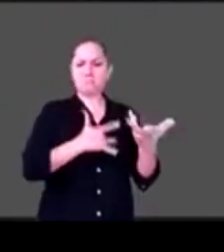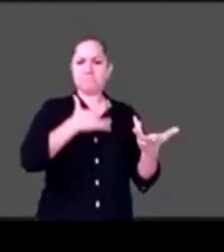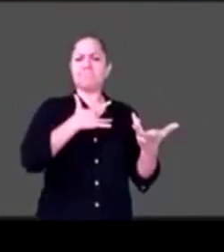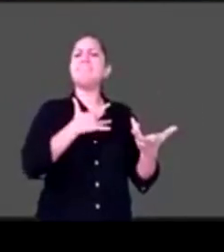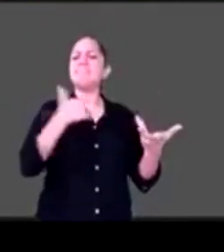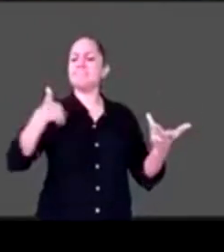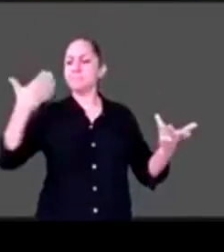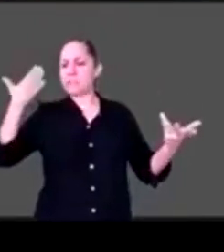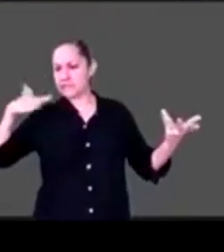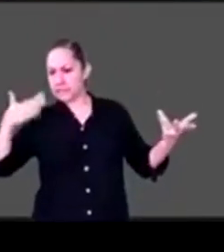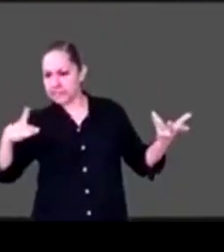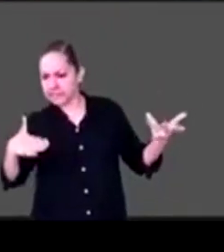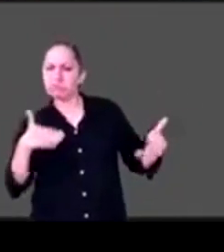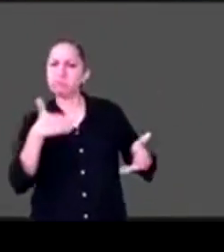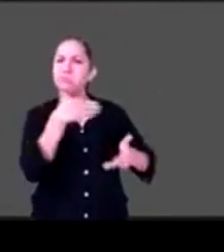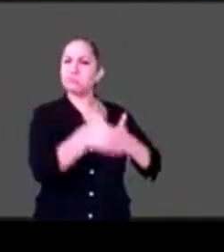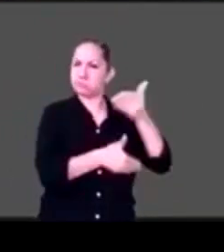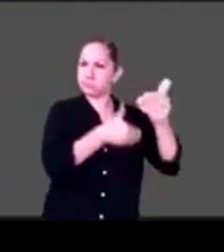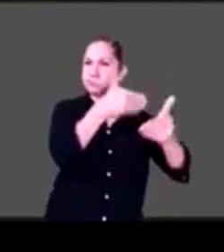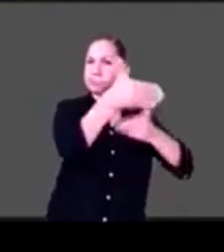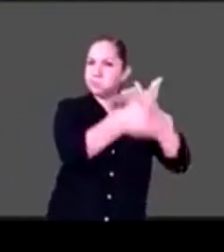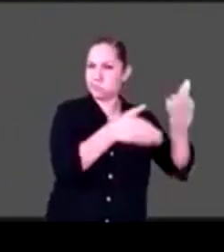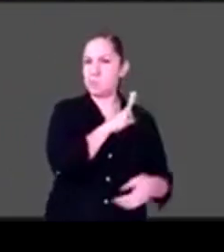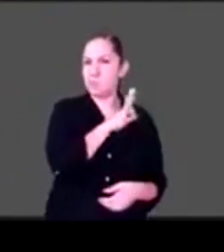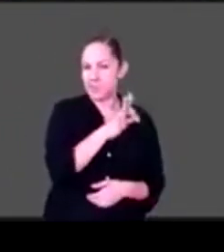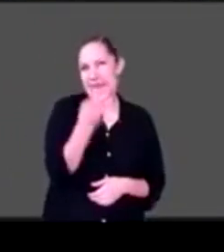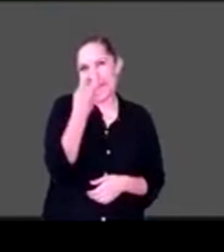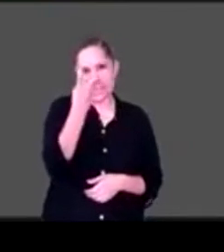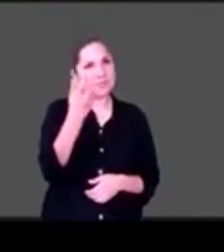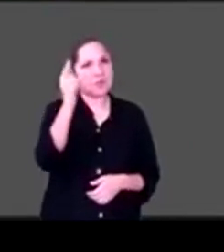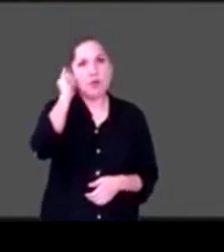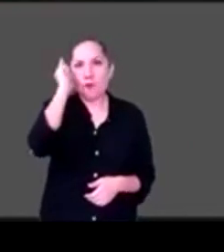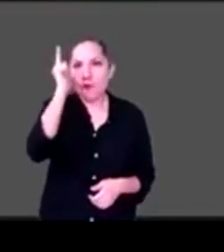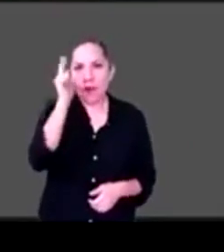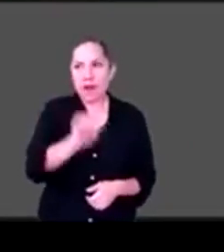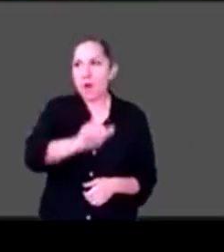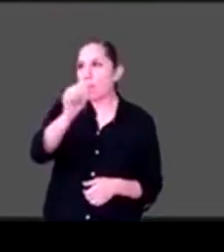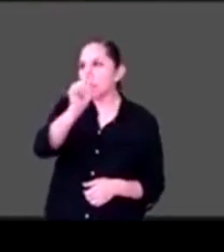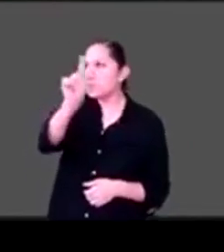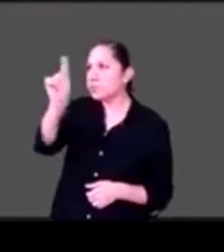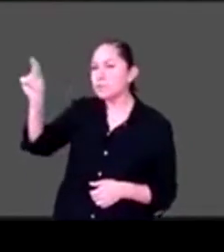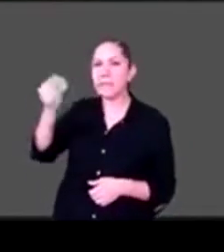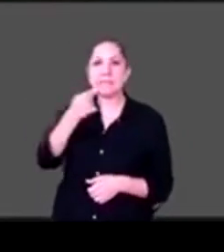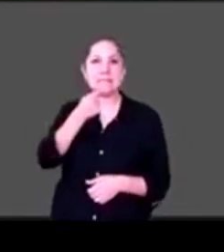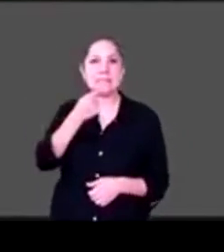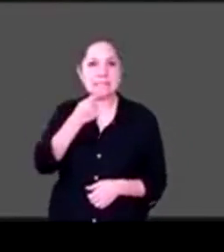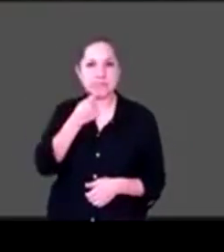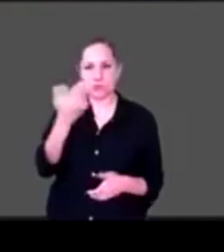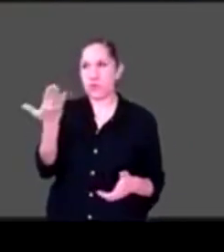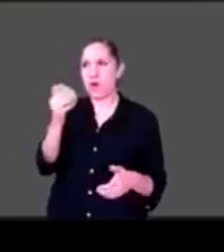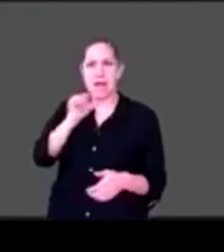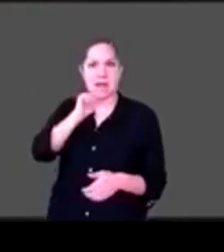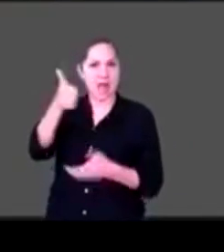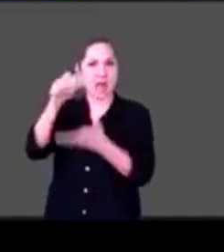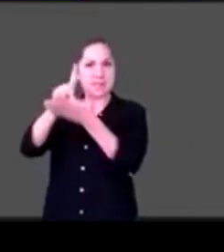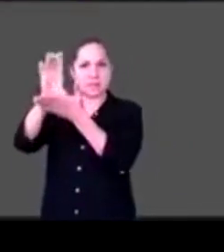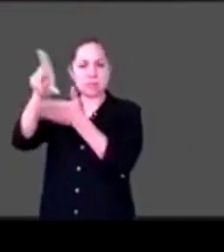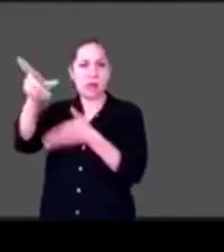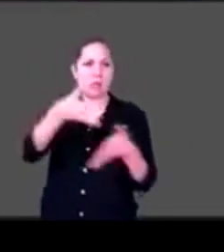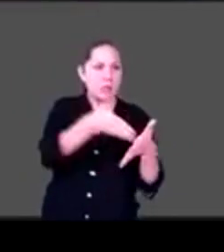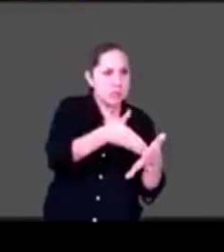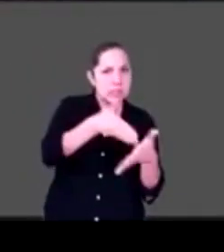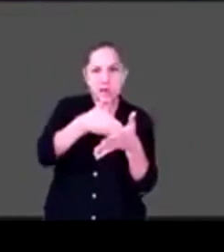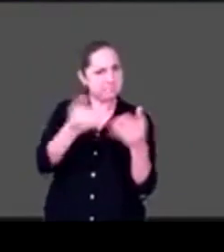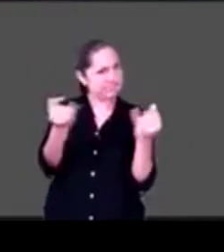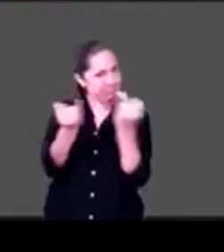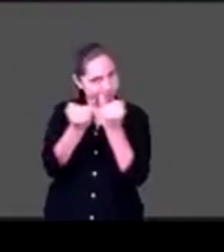estudiar en igualdad de circunstancias y de oportunidades que cualquier otro niño o niña que no tiene ninguna discapacidad. Este es un tema que